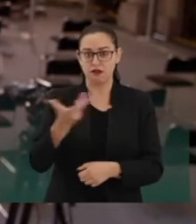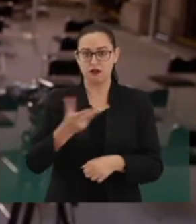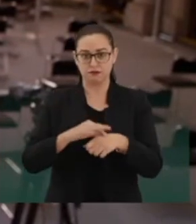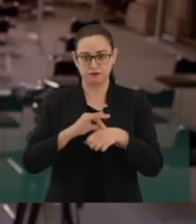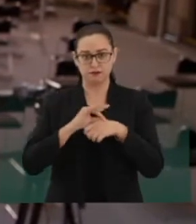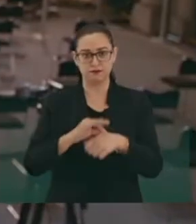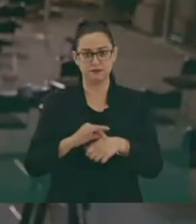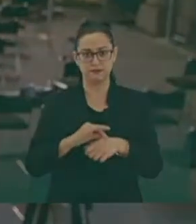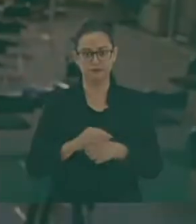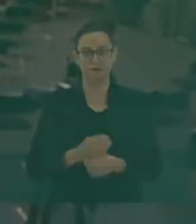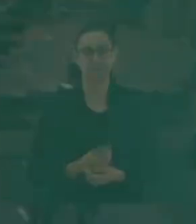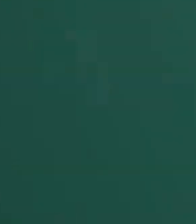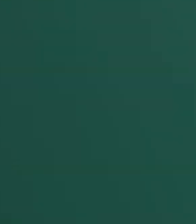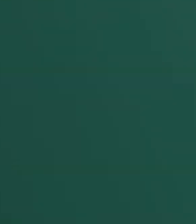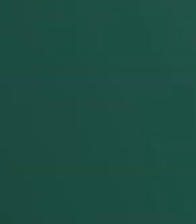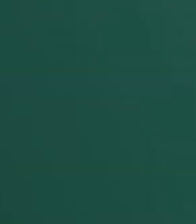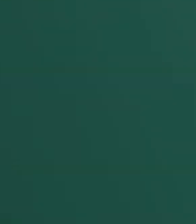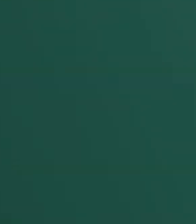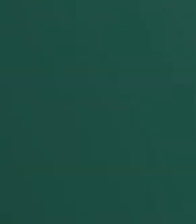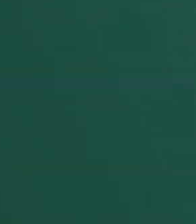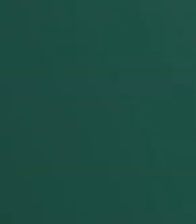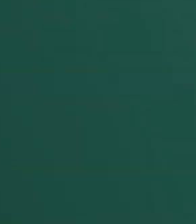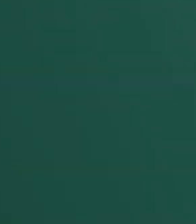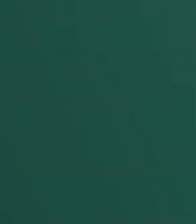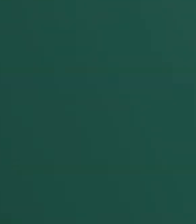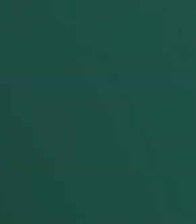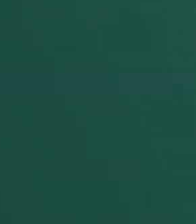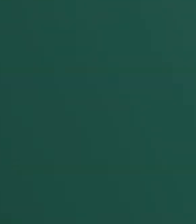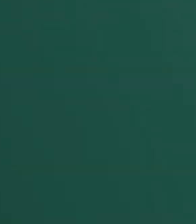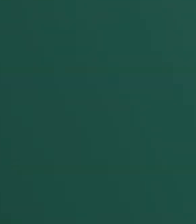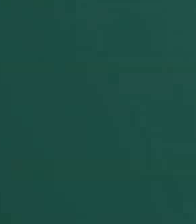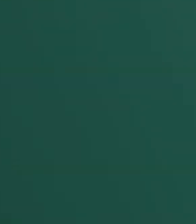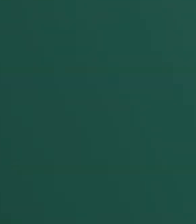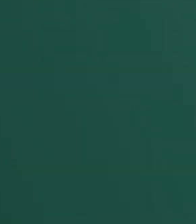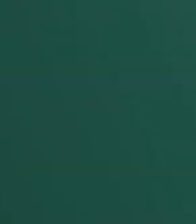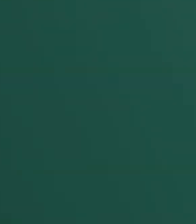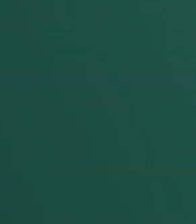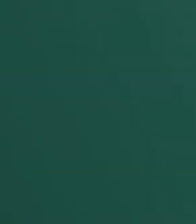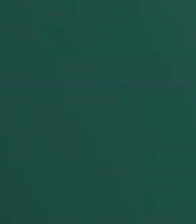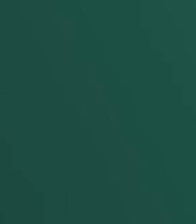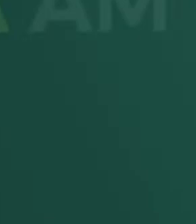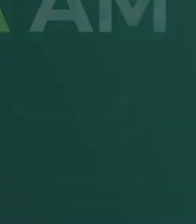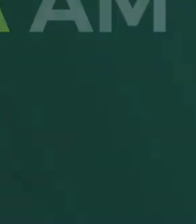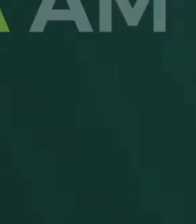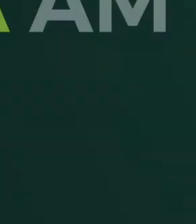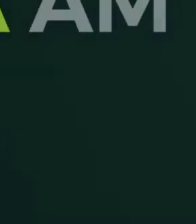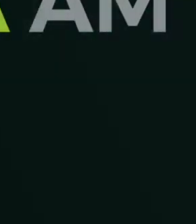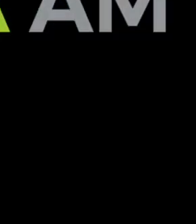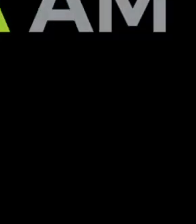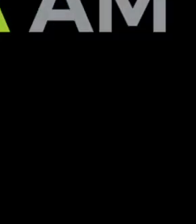no palabras. Tercer informe Gobierno de México